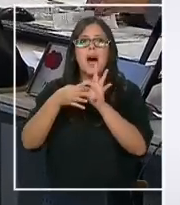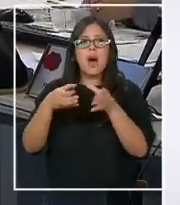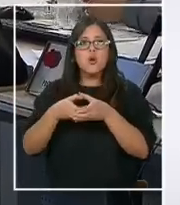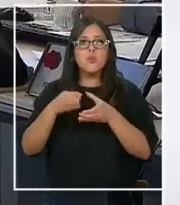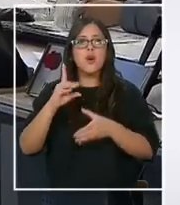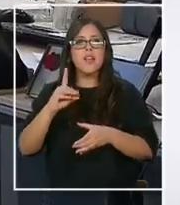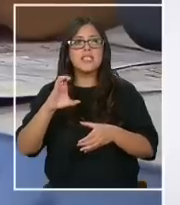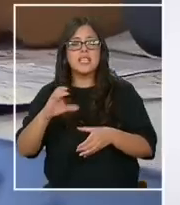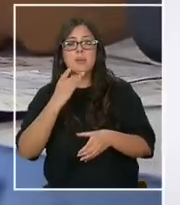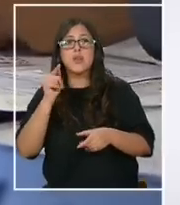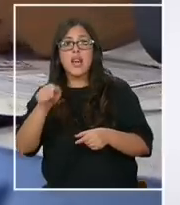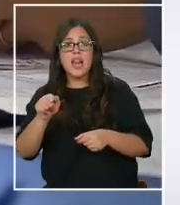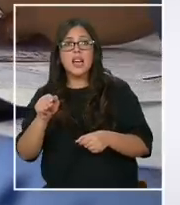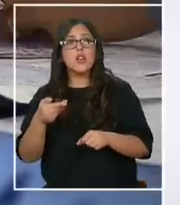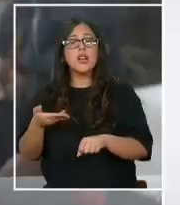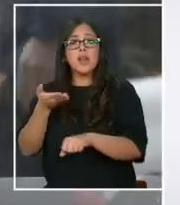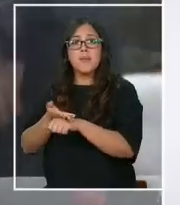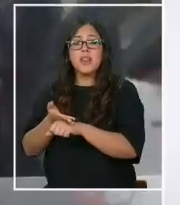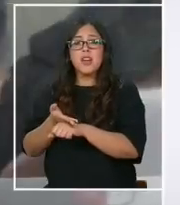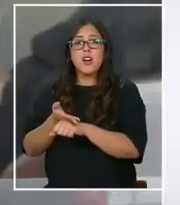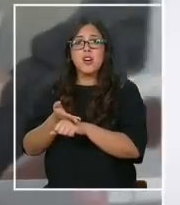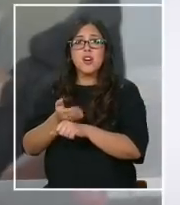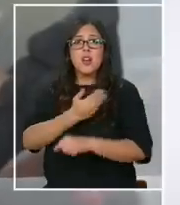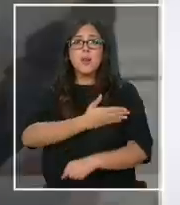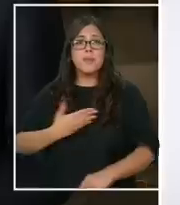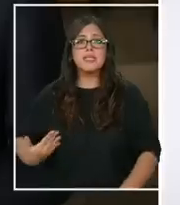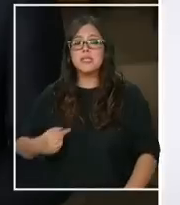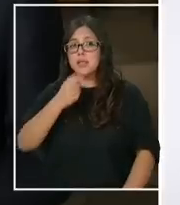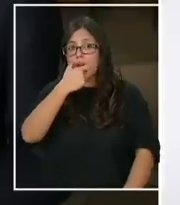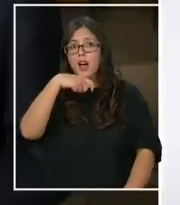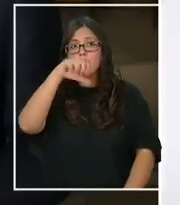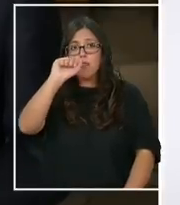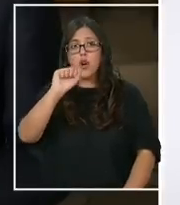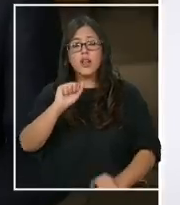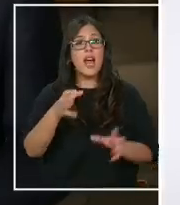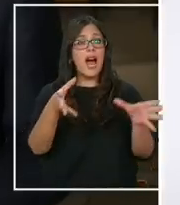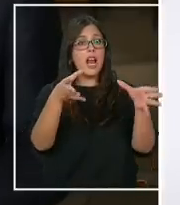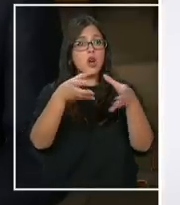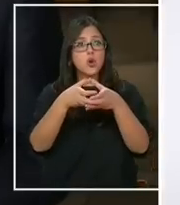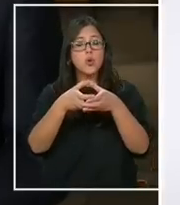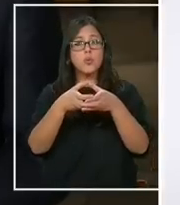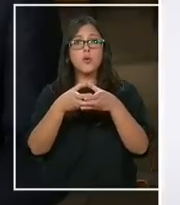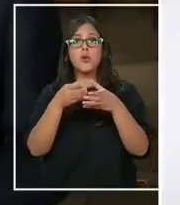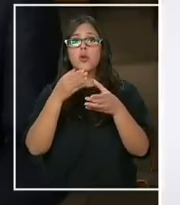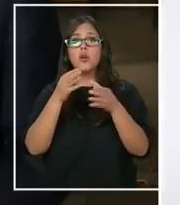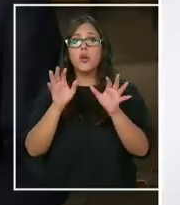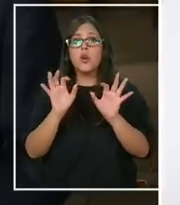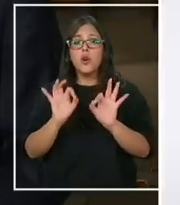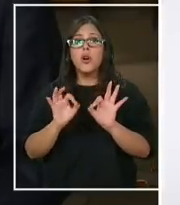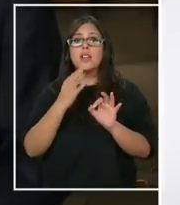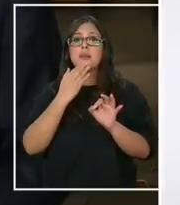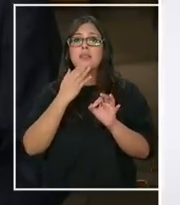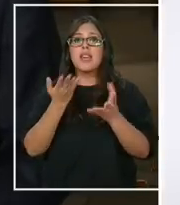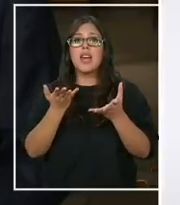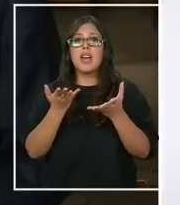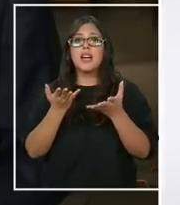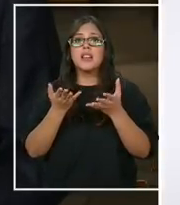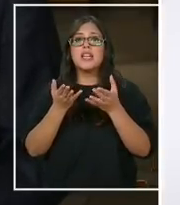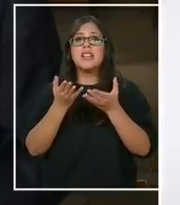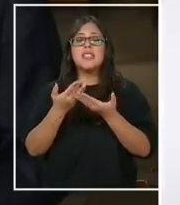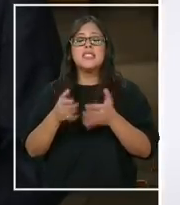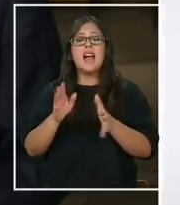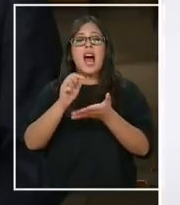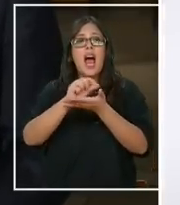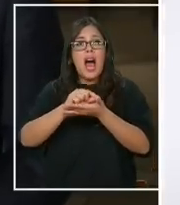porque uno de los encargos que le hicieron, que les hizo el presidente Gabriel Boric a toda la coalición, es aumentar también la base electoral. ¿Ustedes le han